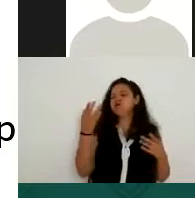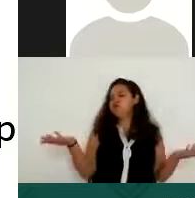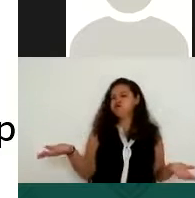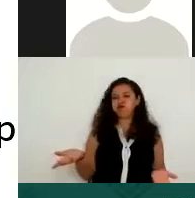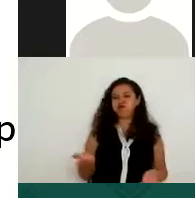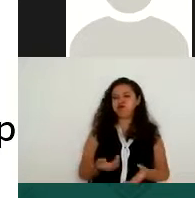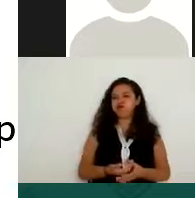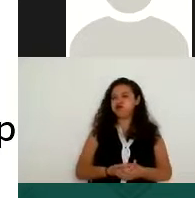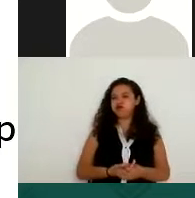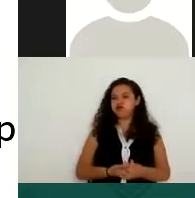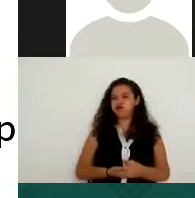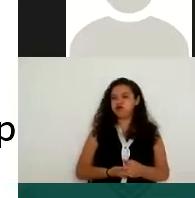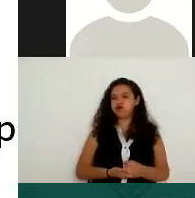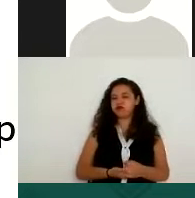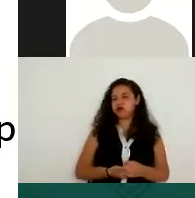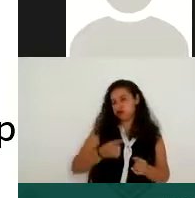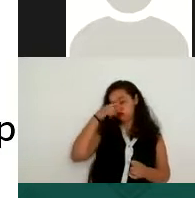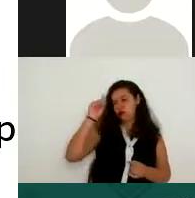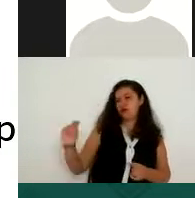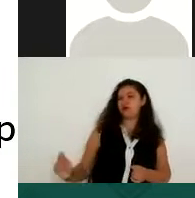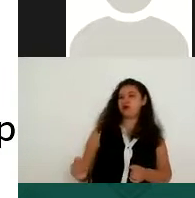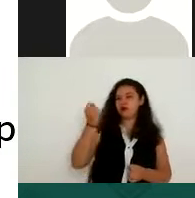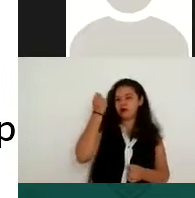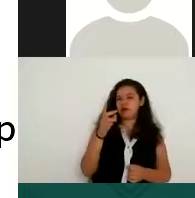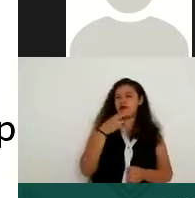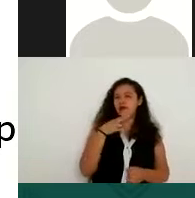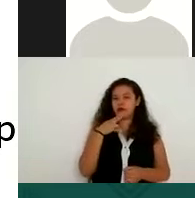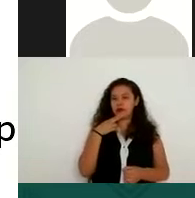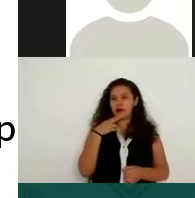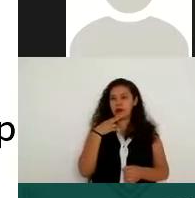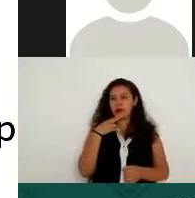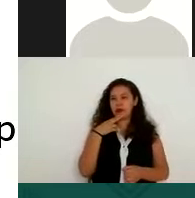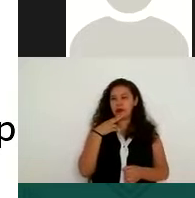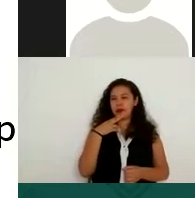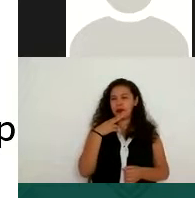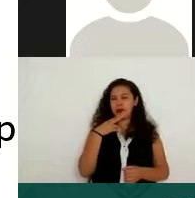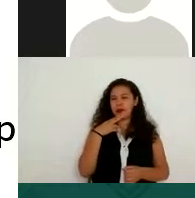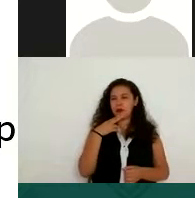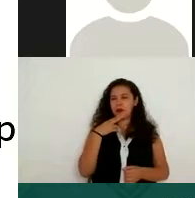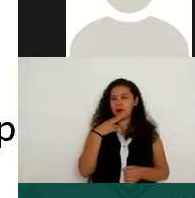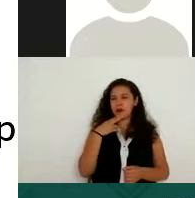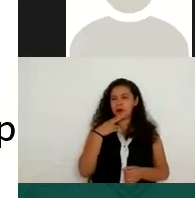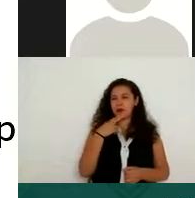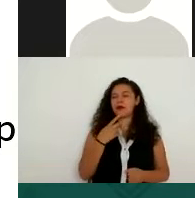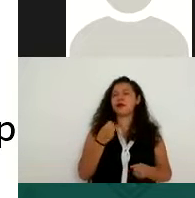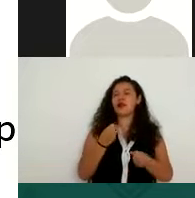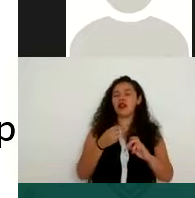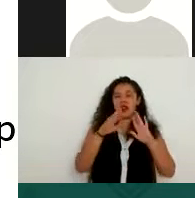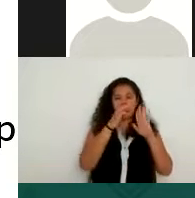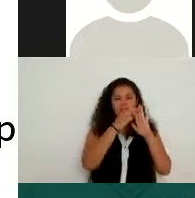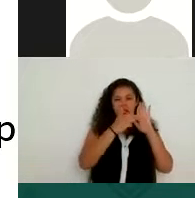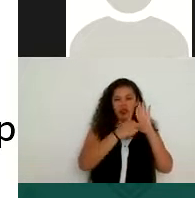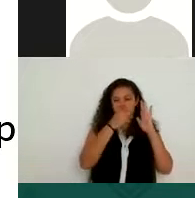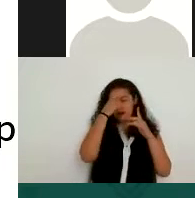de la tecnología, precisamente, pues tratan de solventarlo a través de las medidas de seguridad, ¿no? sea, generalmente quien recaba esta